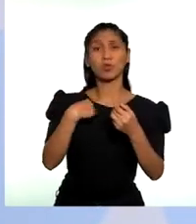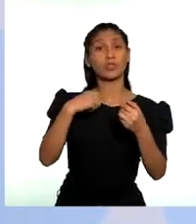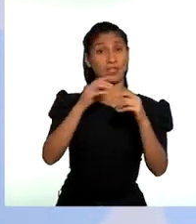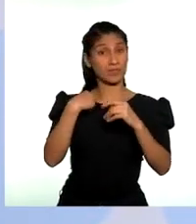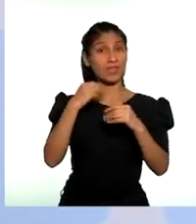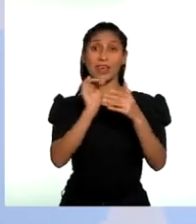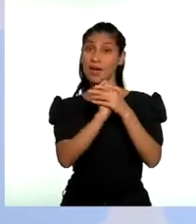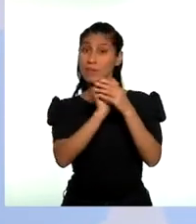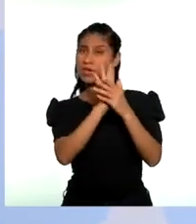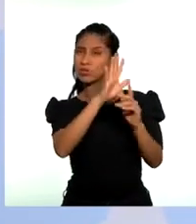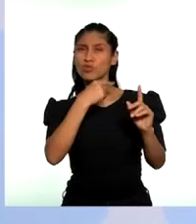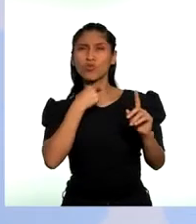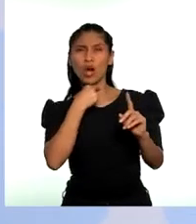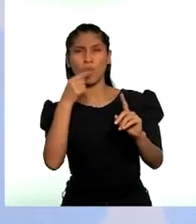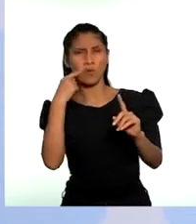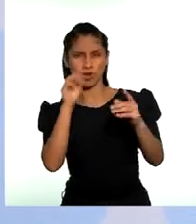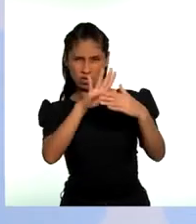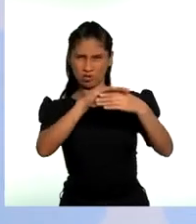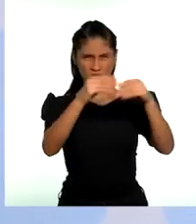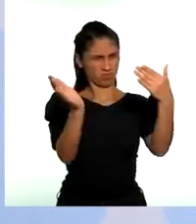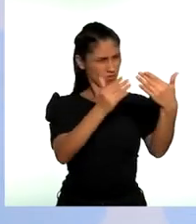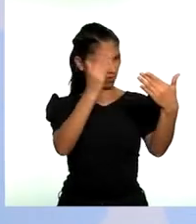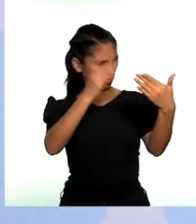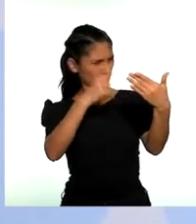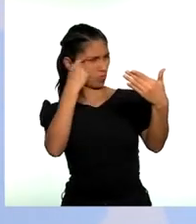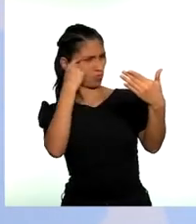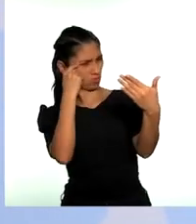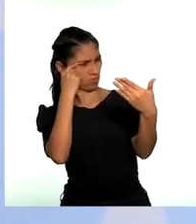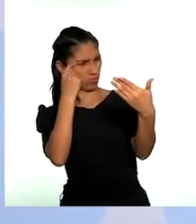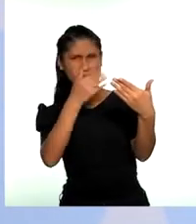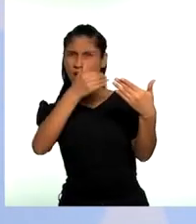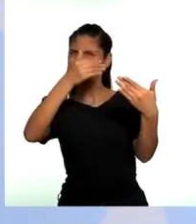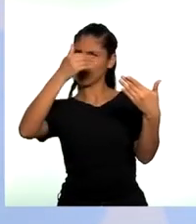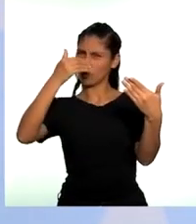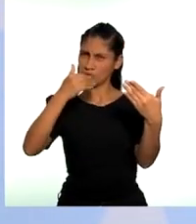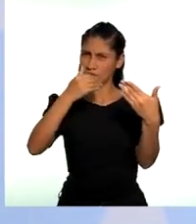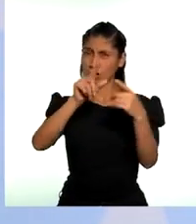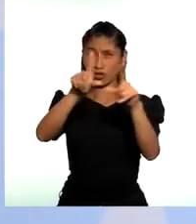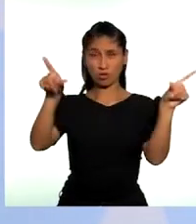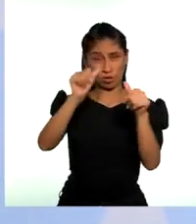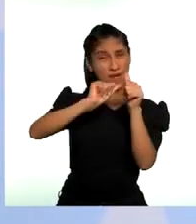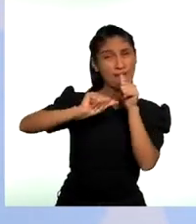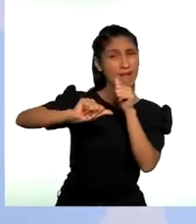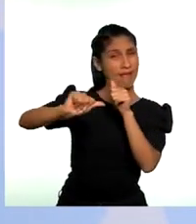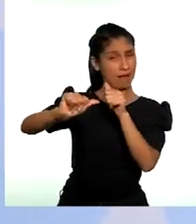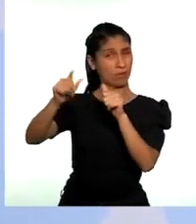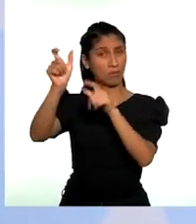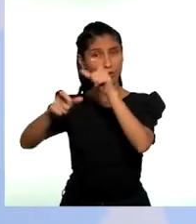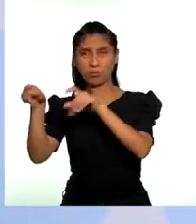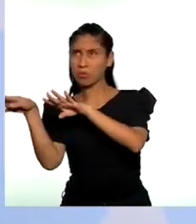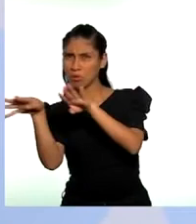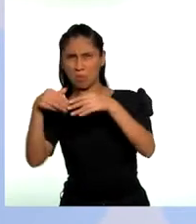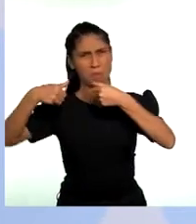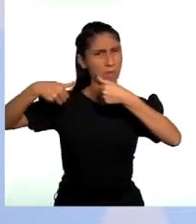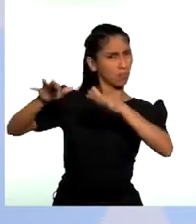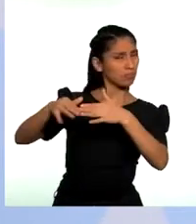cuenta de que las poblaciones indígenas u originarias estuvieron excluidas durante un largo tiempo.